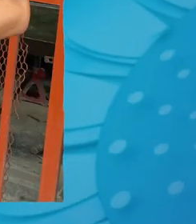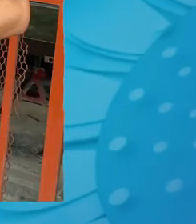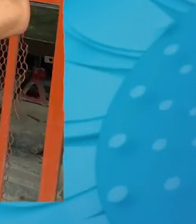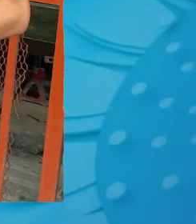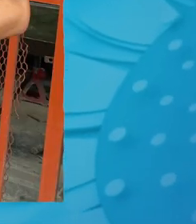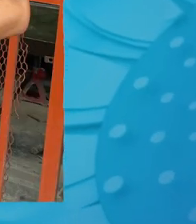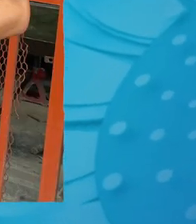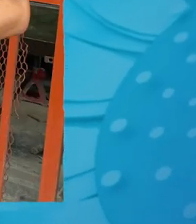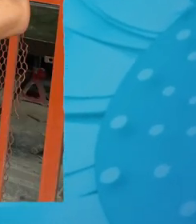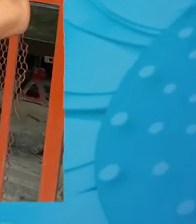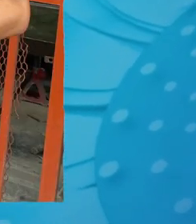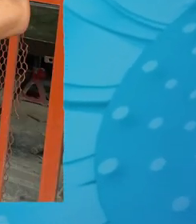y y y y y y